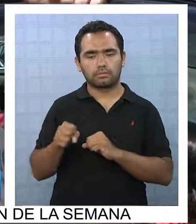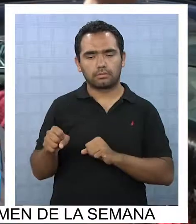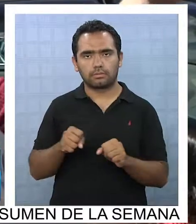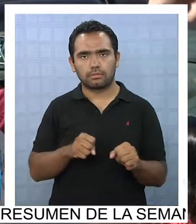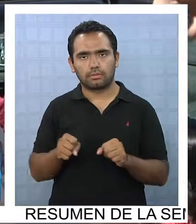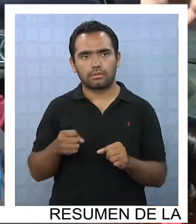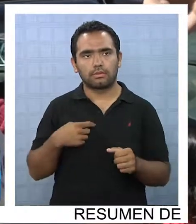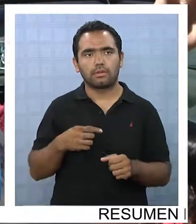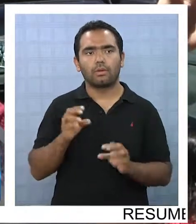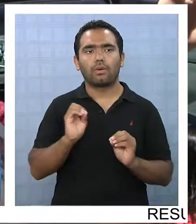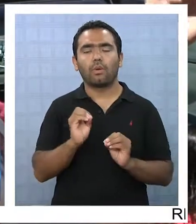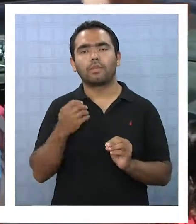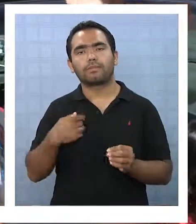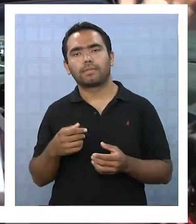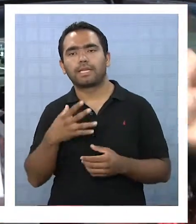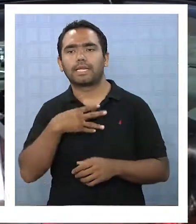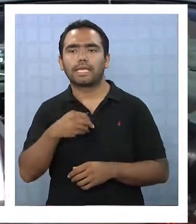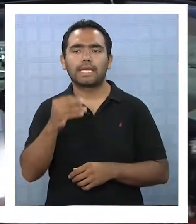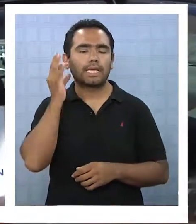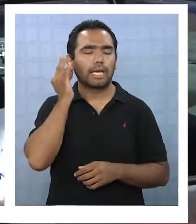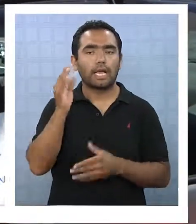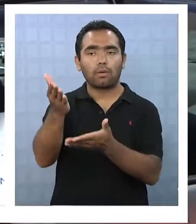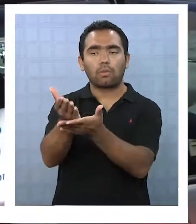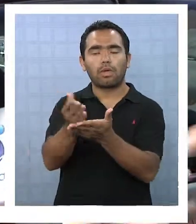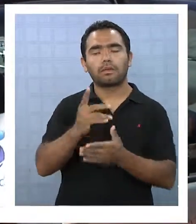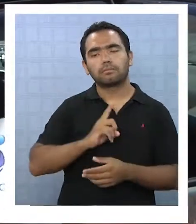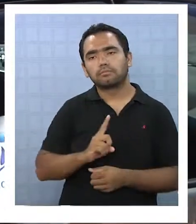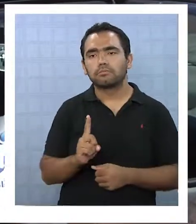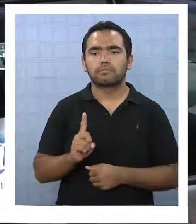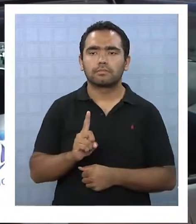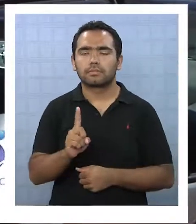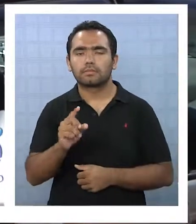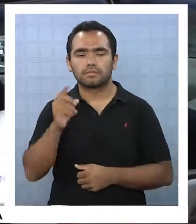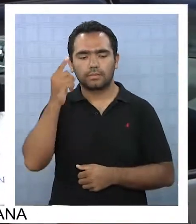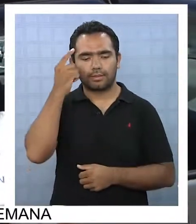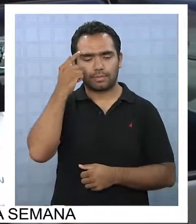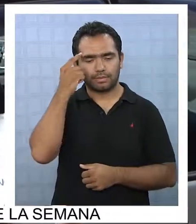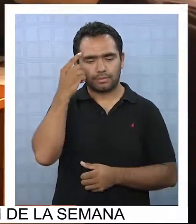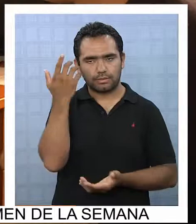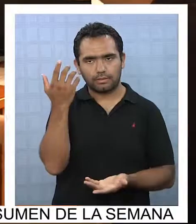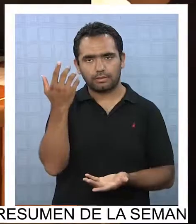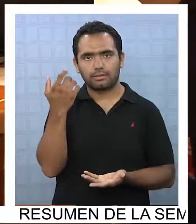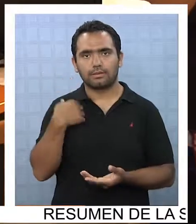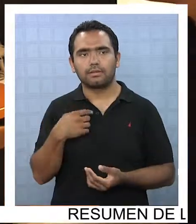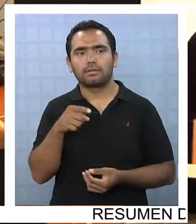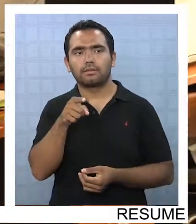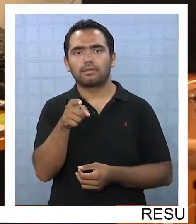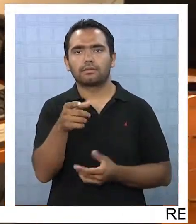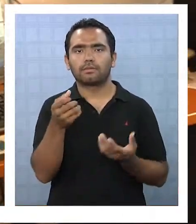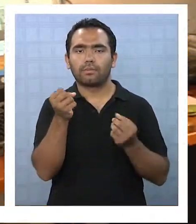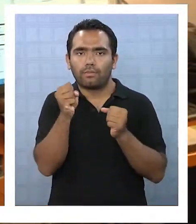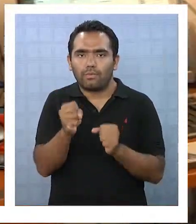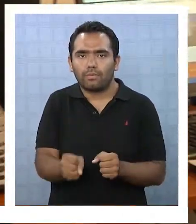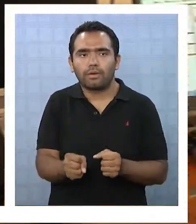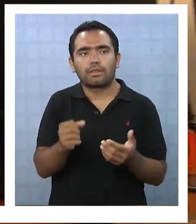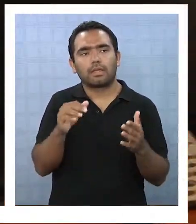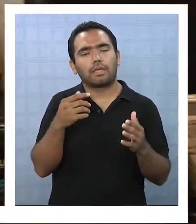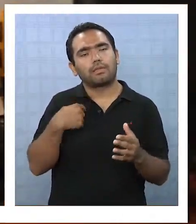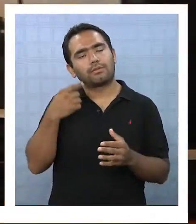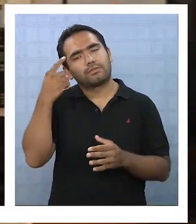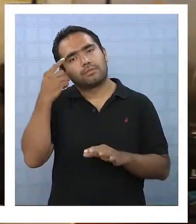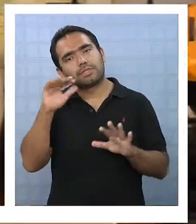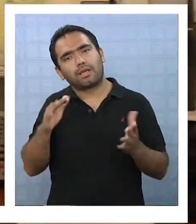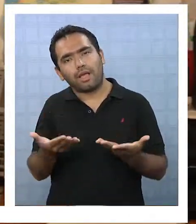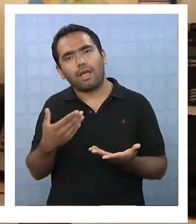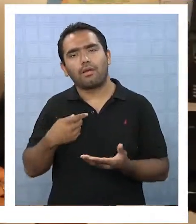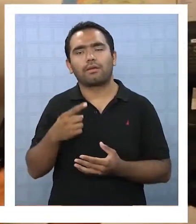de repente yendo a buscar a tu hija al colegio y estás pensando, pero ahora con una posibilidad mayor que es que podemos resolver, sabemos dónde